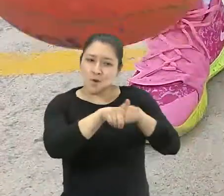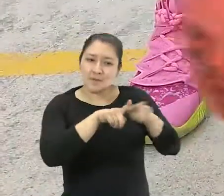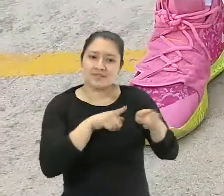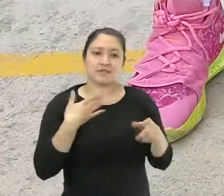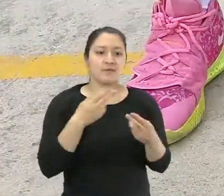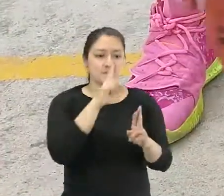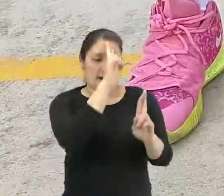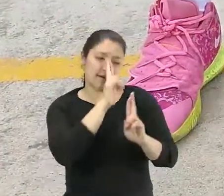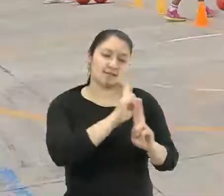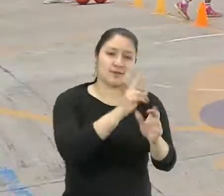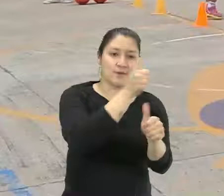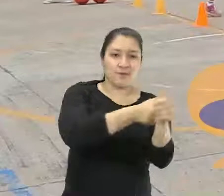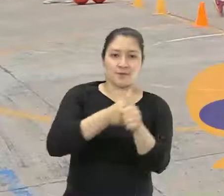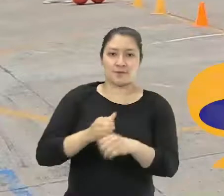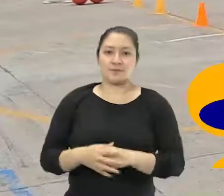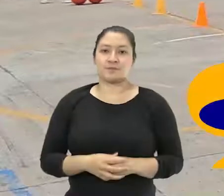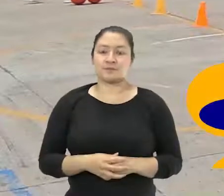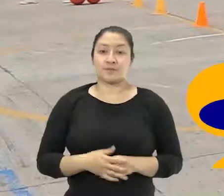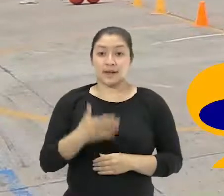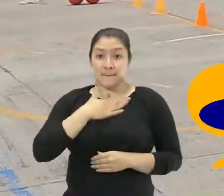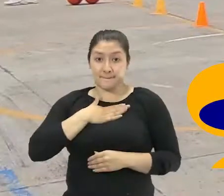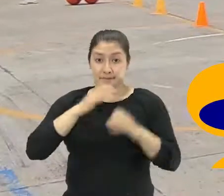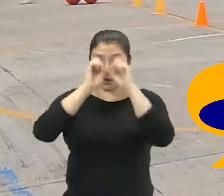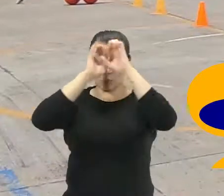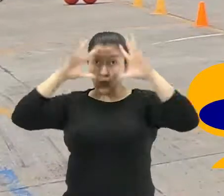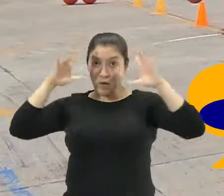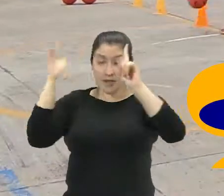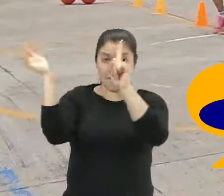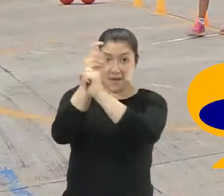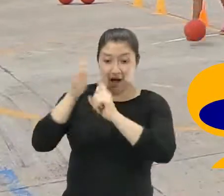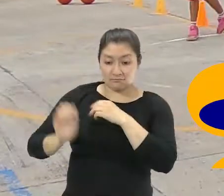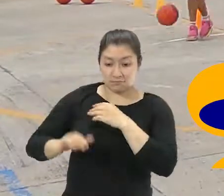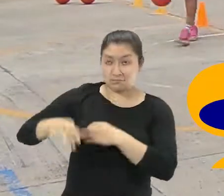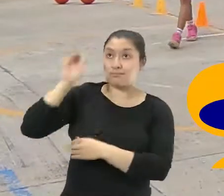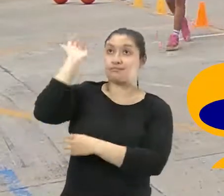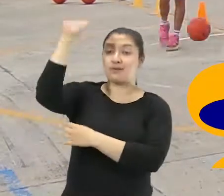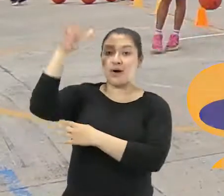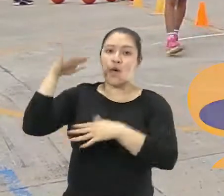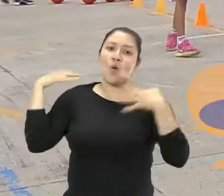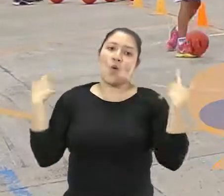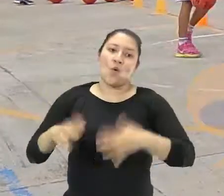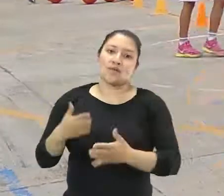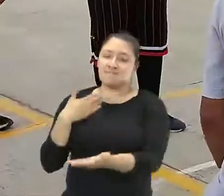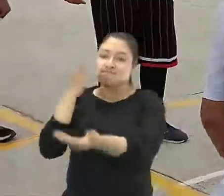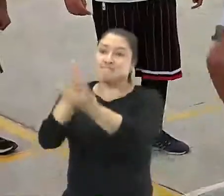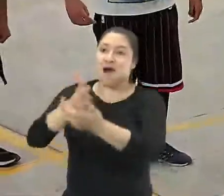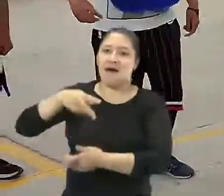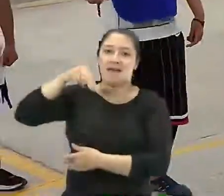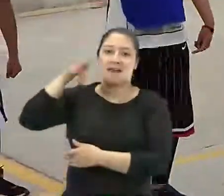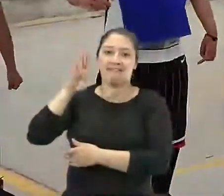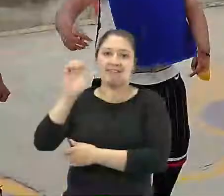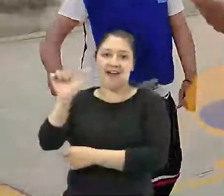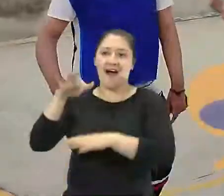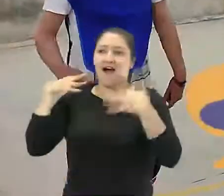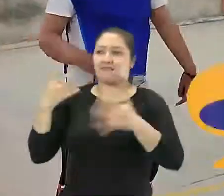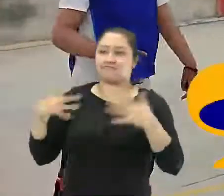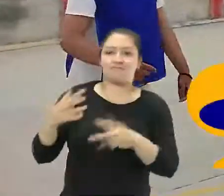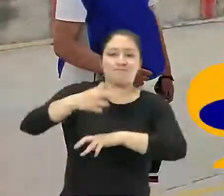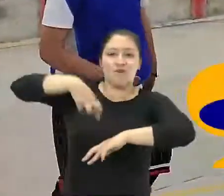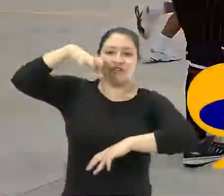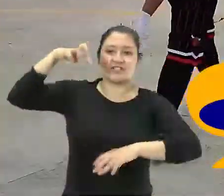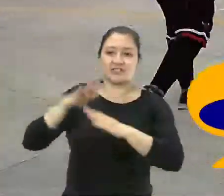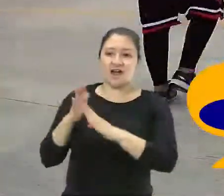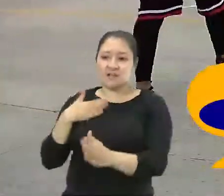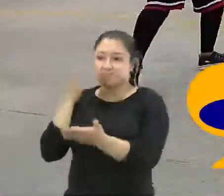competitiva y más respetuosa mi sueño es como deportista de básquetbol sería llegar a la NBA como básquetbolista